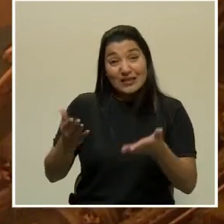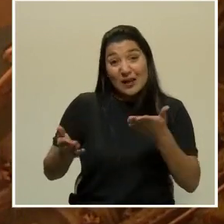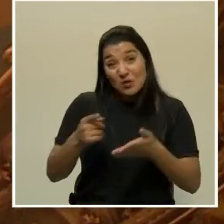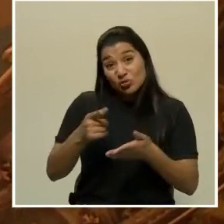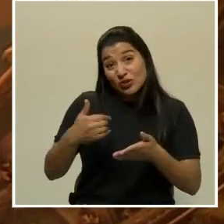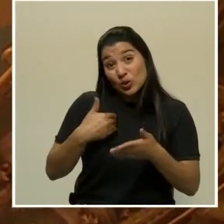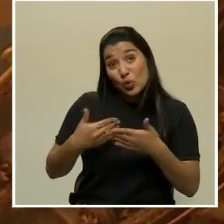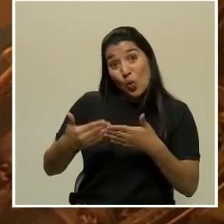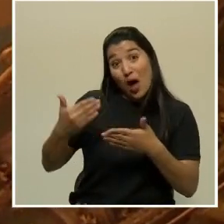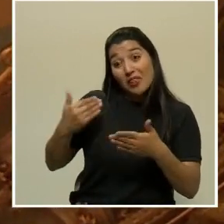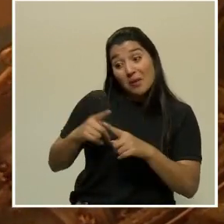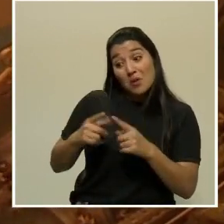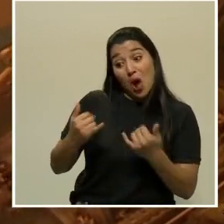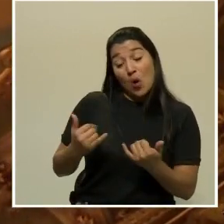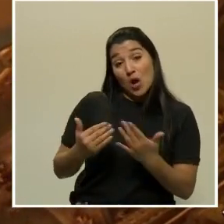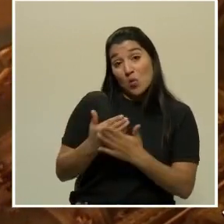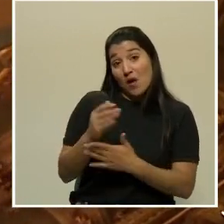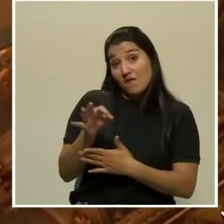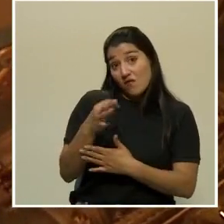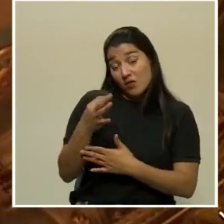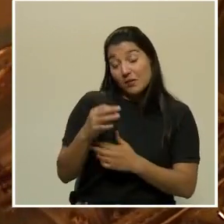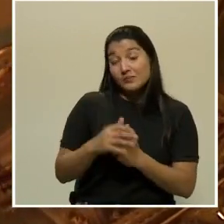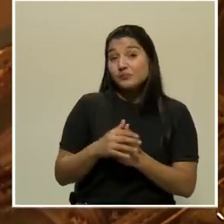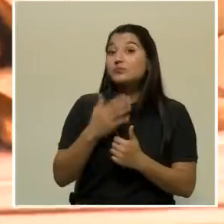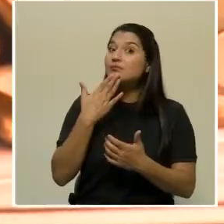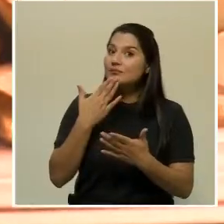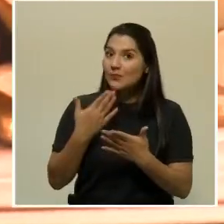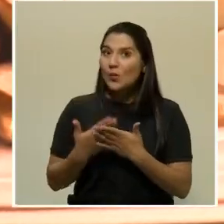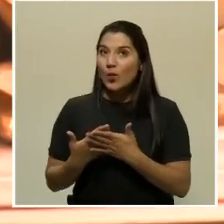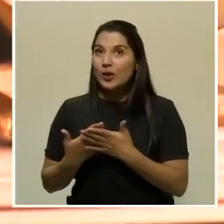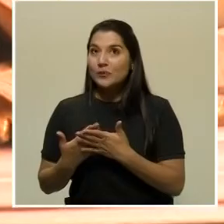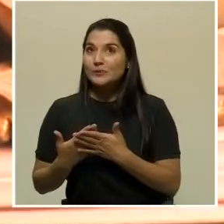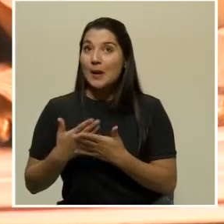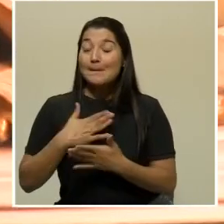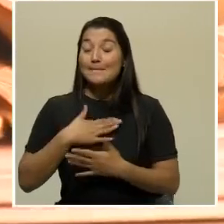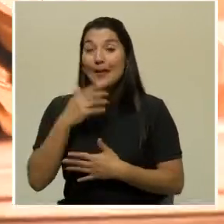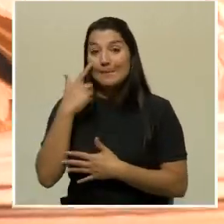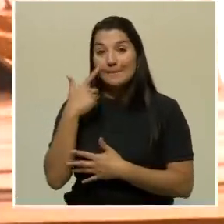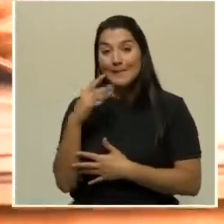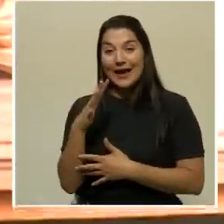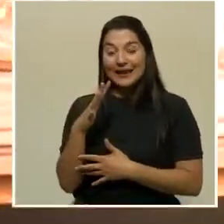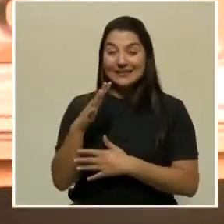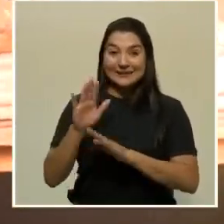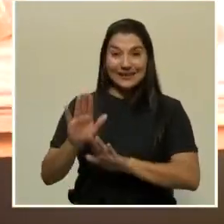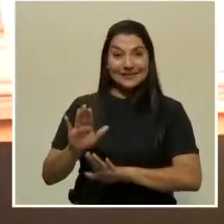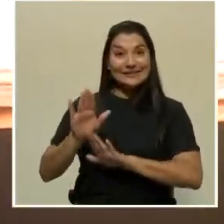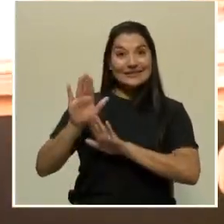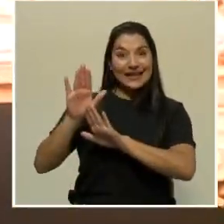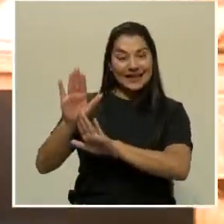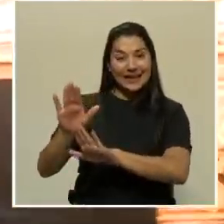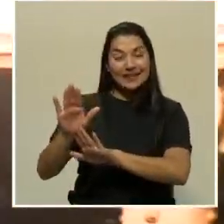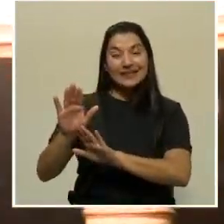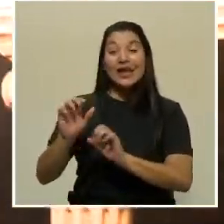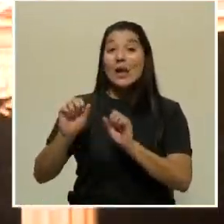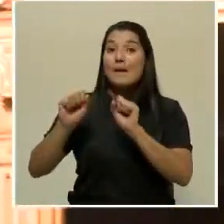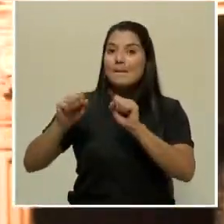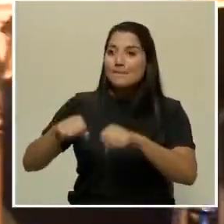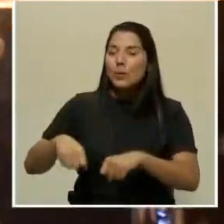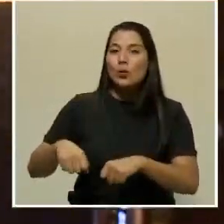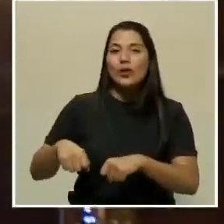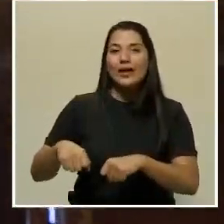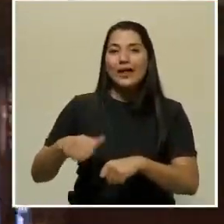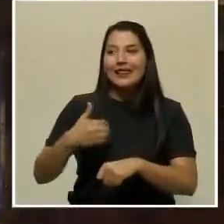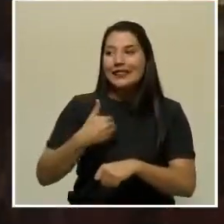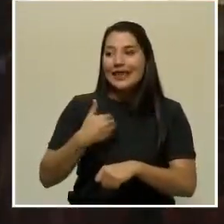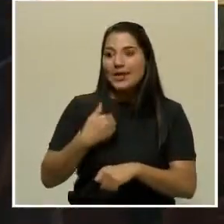pero que ahora es nueva. Y va a ser nueva. Buenísimo, buenísimo. Me parece excelente poder encontrar